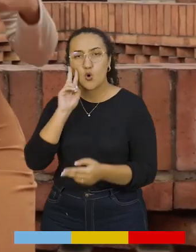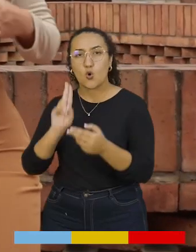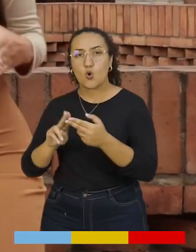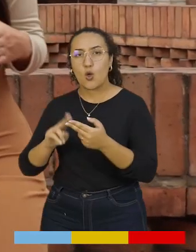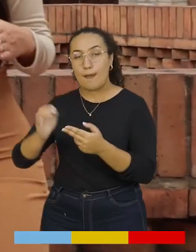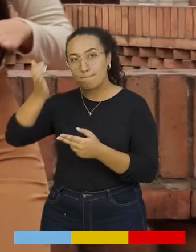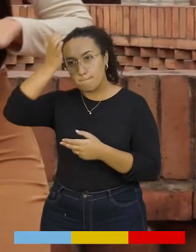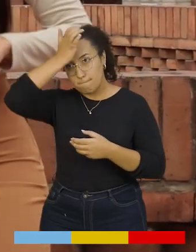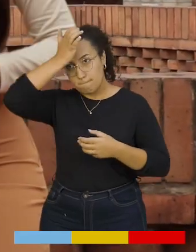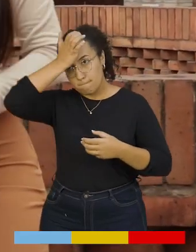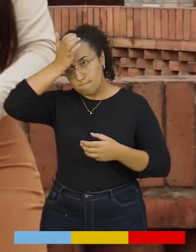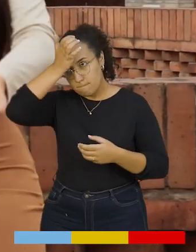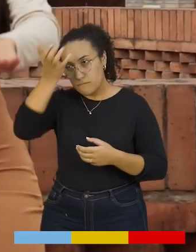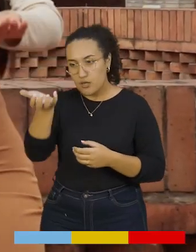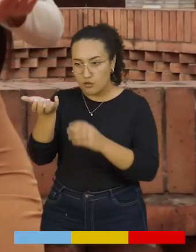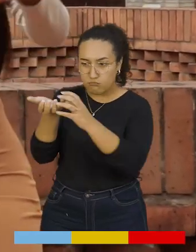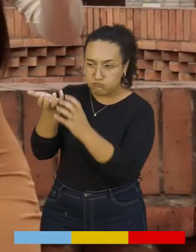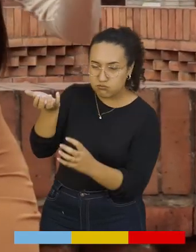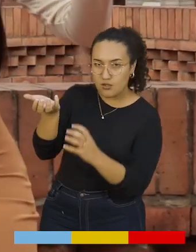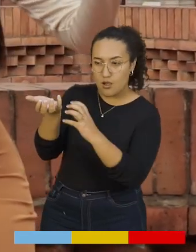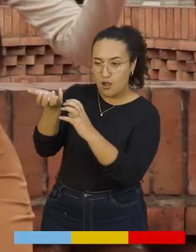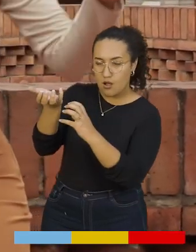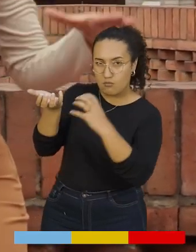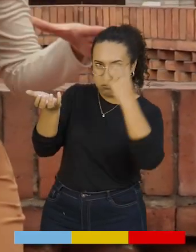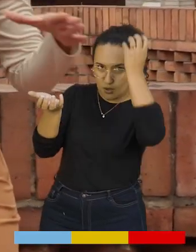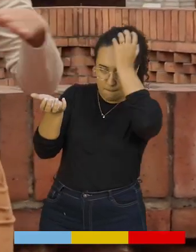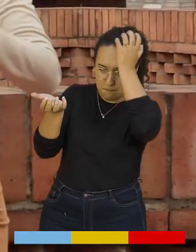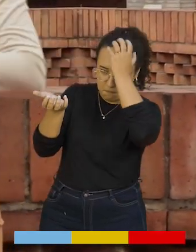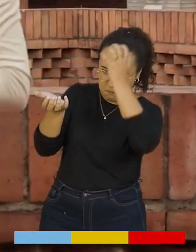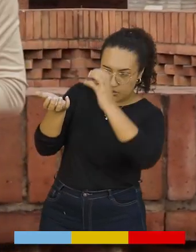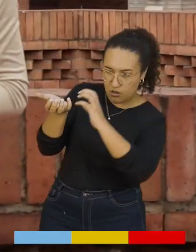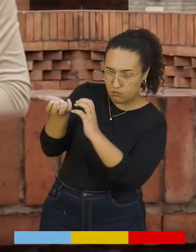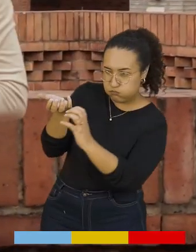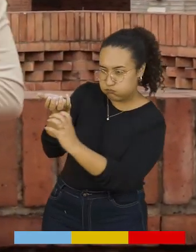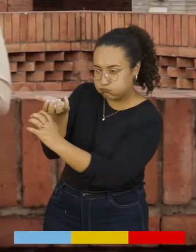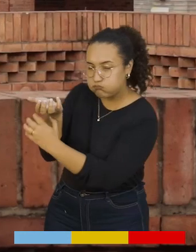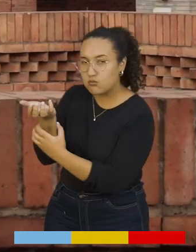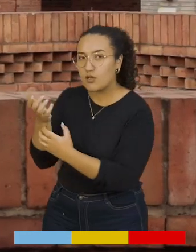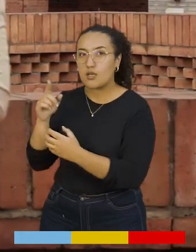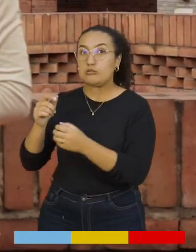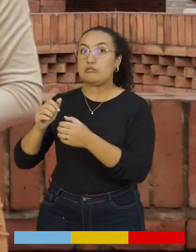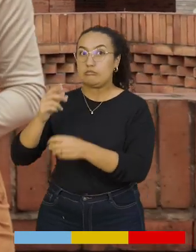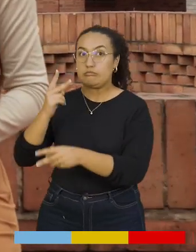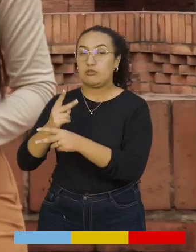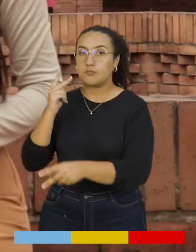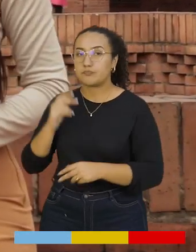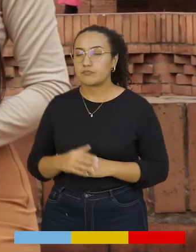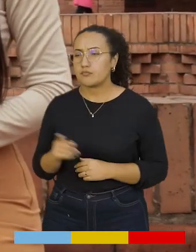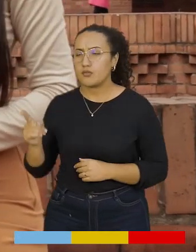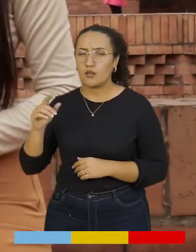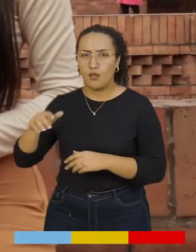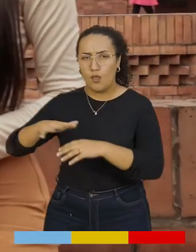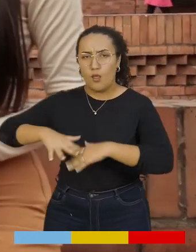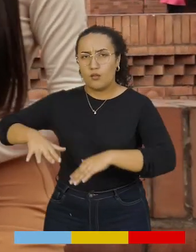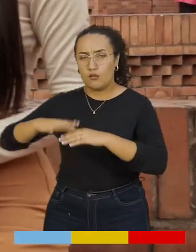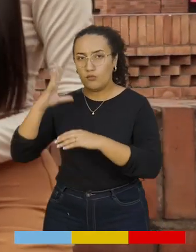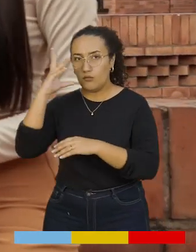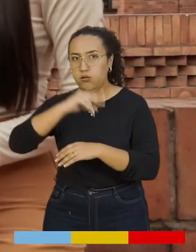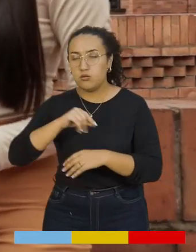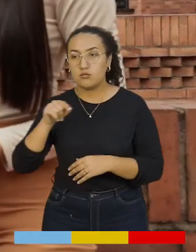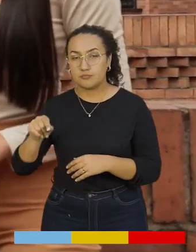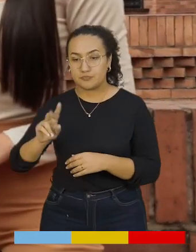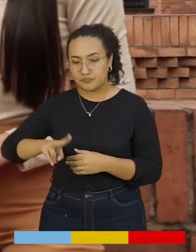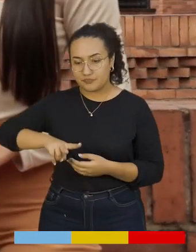la Piedra Colgada, una majestuosa piedra que está ubicada sobre un terreno rocoso. Y es un lugar maravilloso. Yo te invito para que